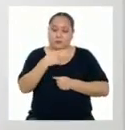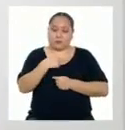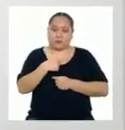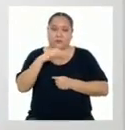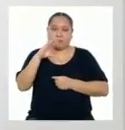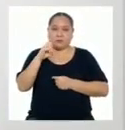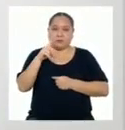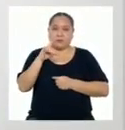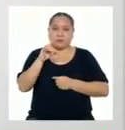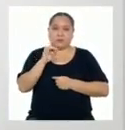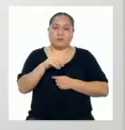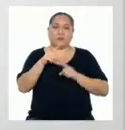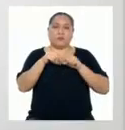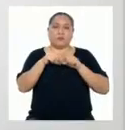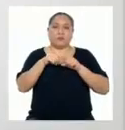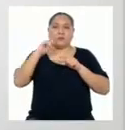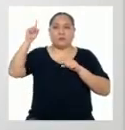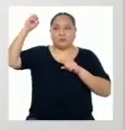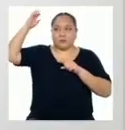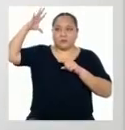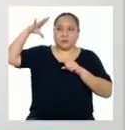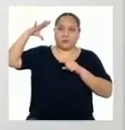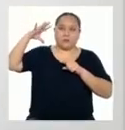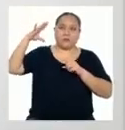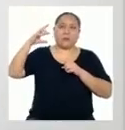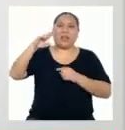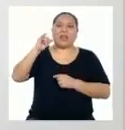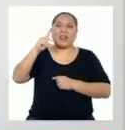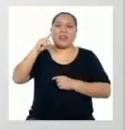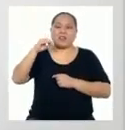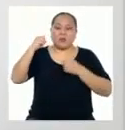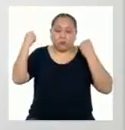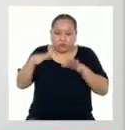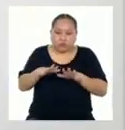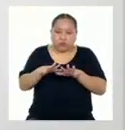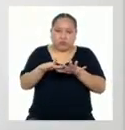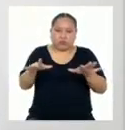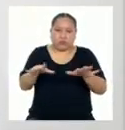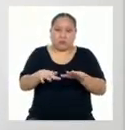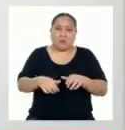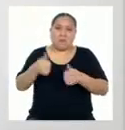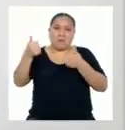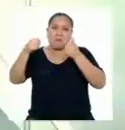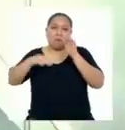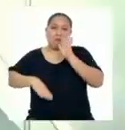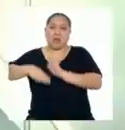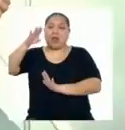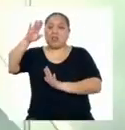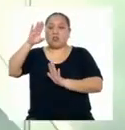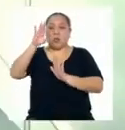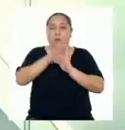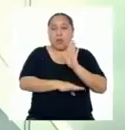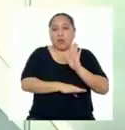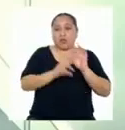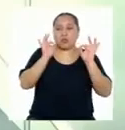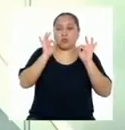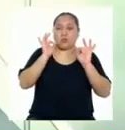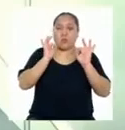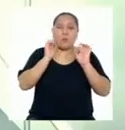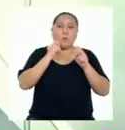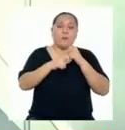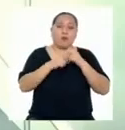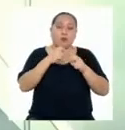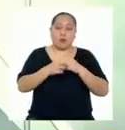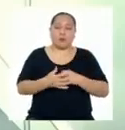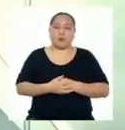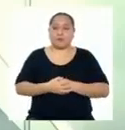Dependiendo De la dosis De radiación El daño Producido Será de mayor O menor Gravedad Para el organismo Gracias Profesor Gustavo